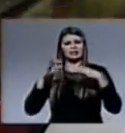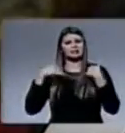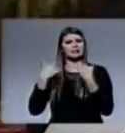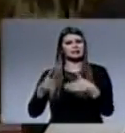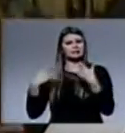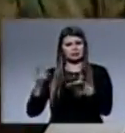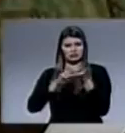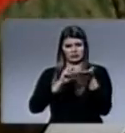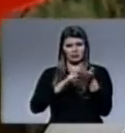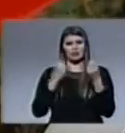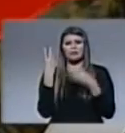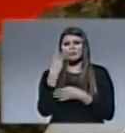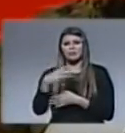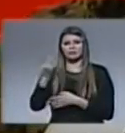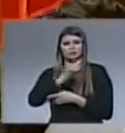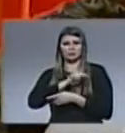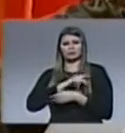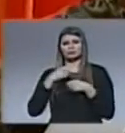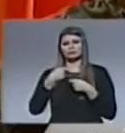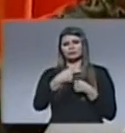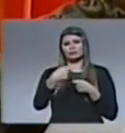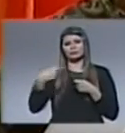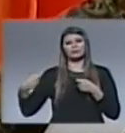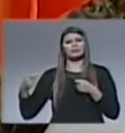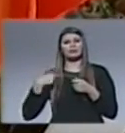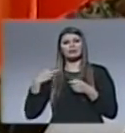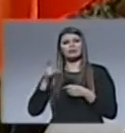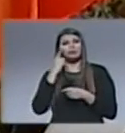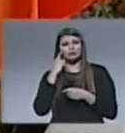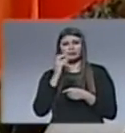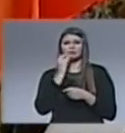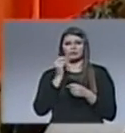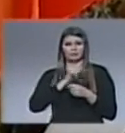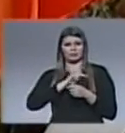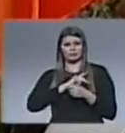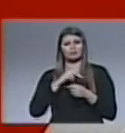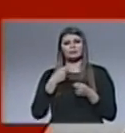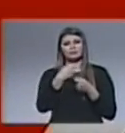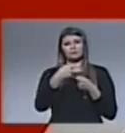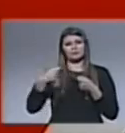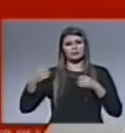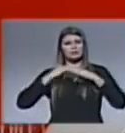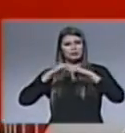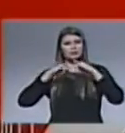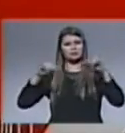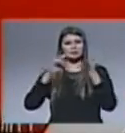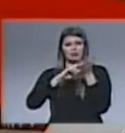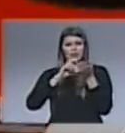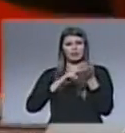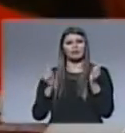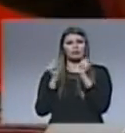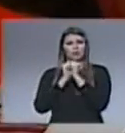así al mayor número de hombres a leerla. Su meta principal es ganar almas para Jesucristo con una amplia difusión de la palabra de Dios